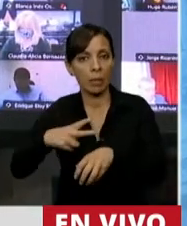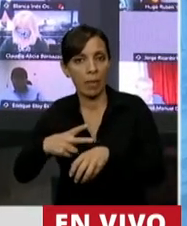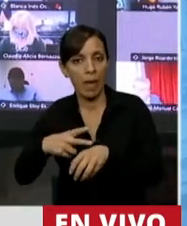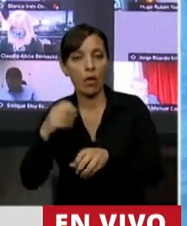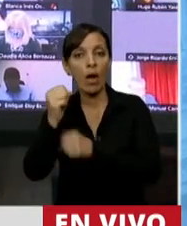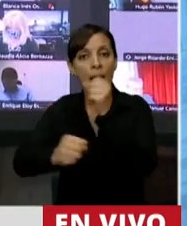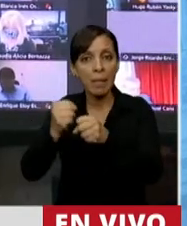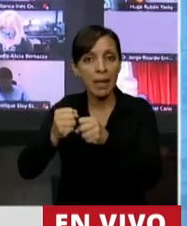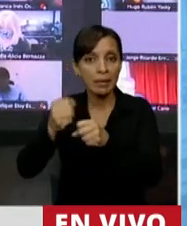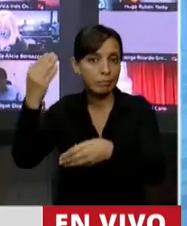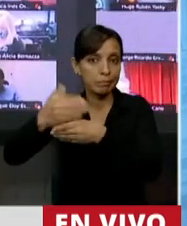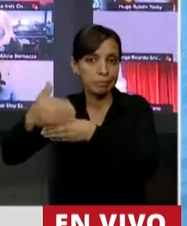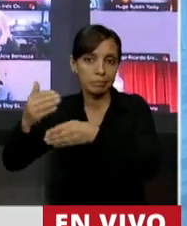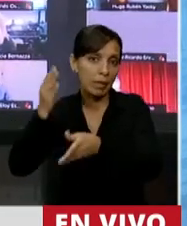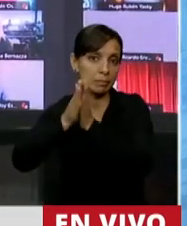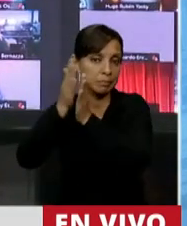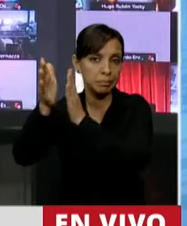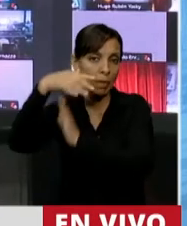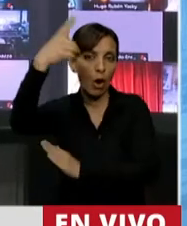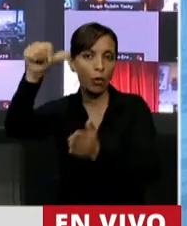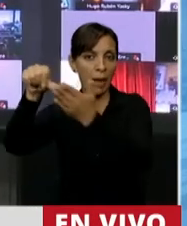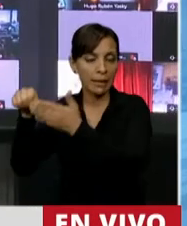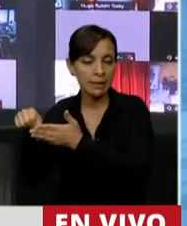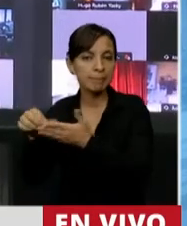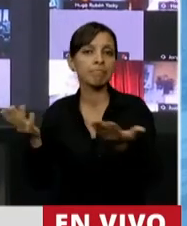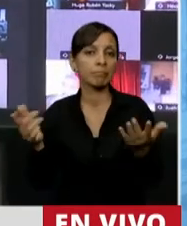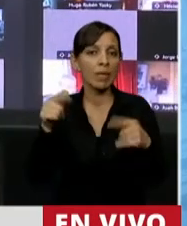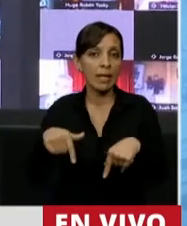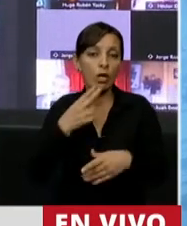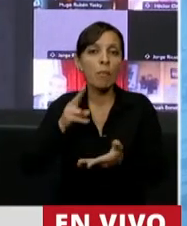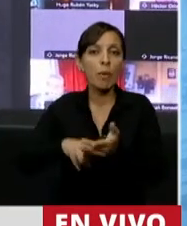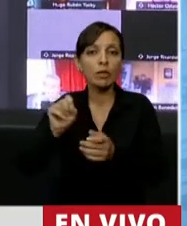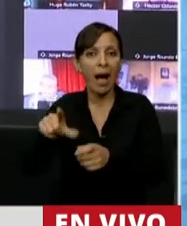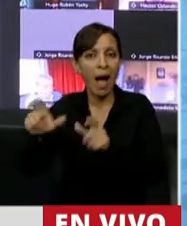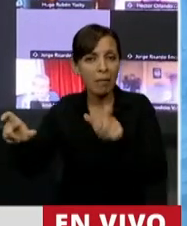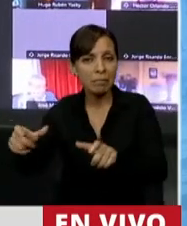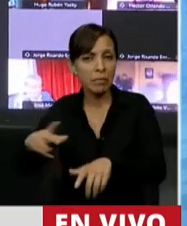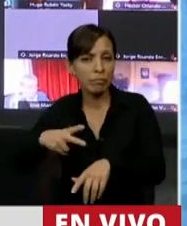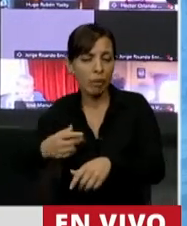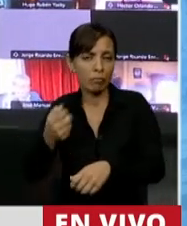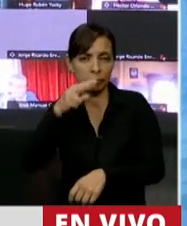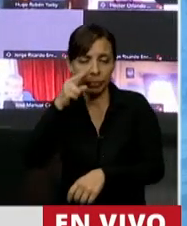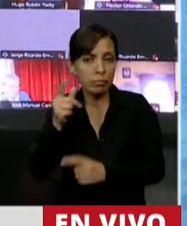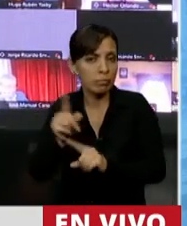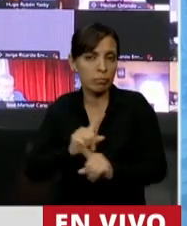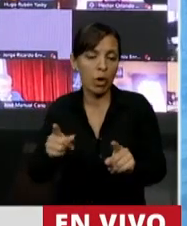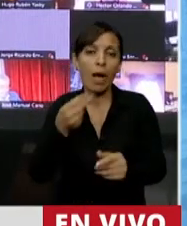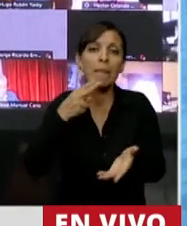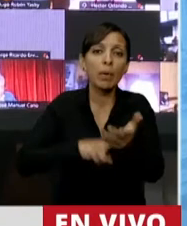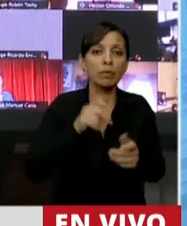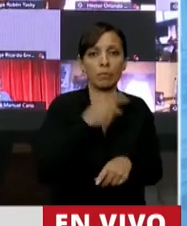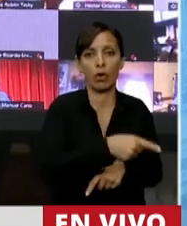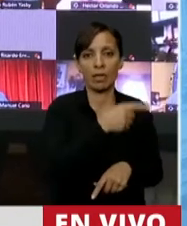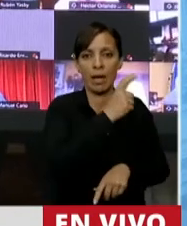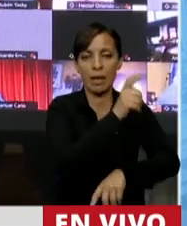siguen yendo del país, esto más que un impuesto a las grandes fortunas va a terminar siendo un impuesto a los